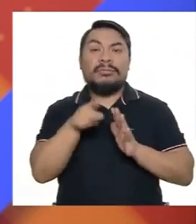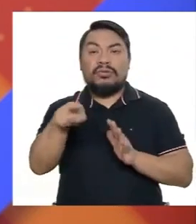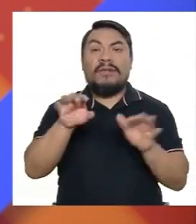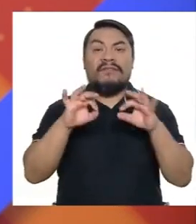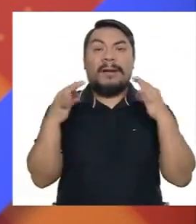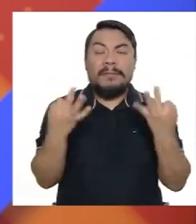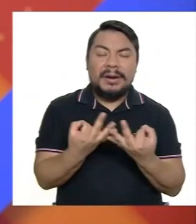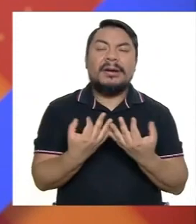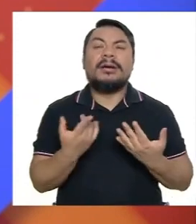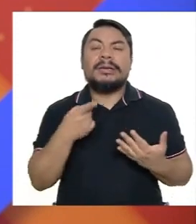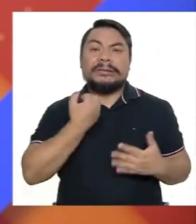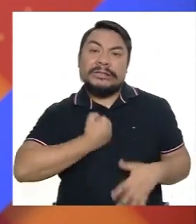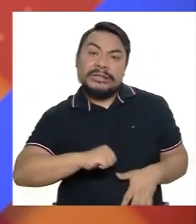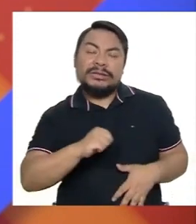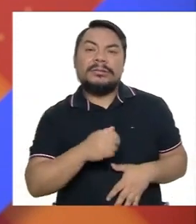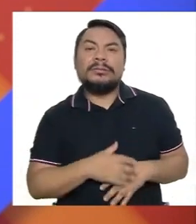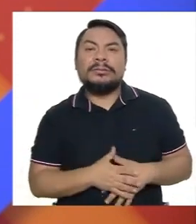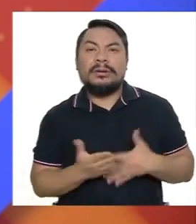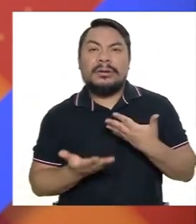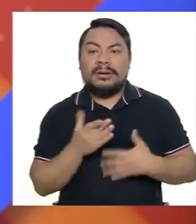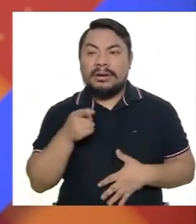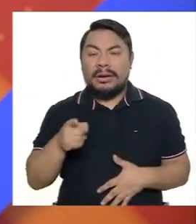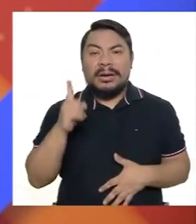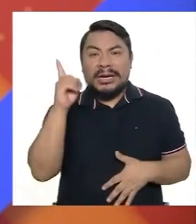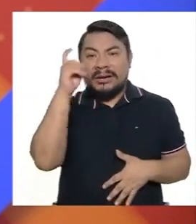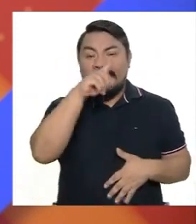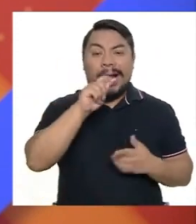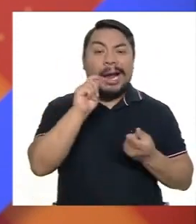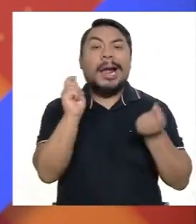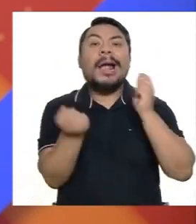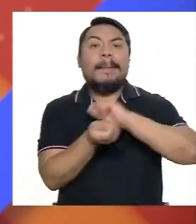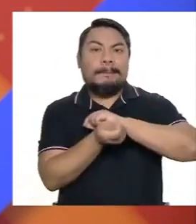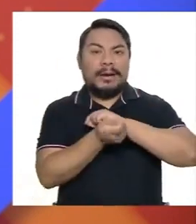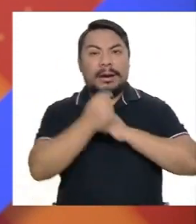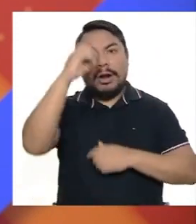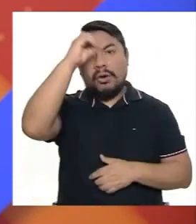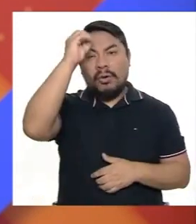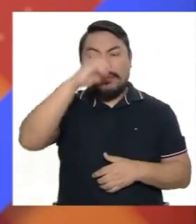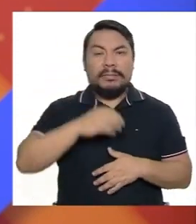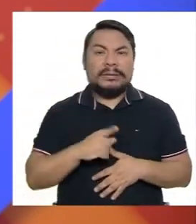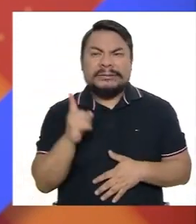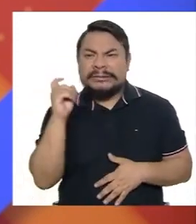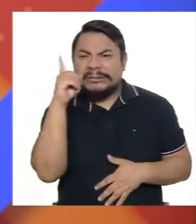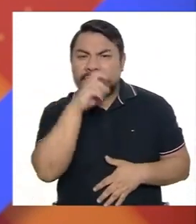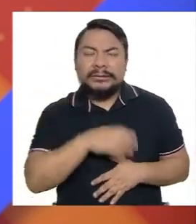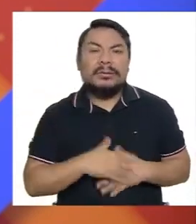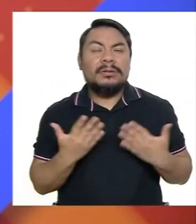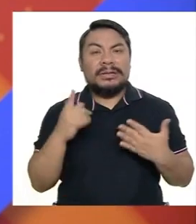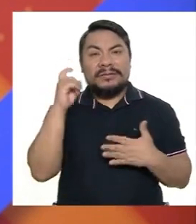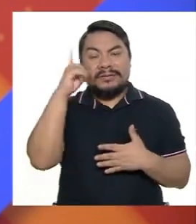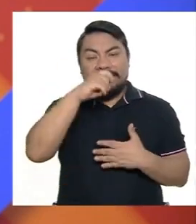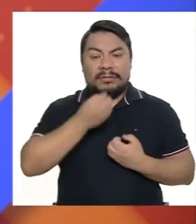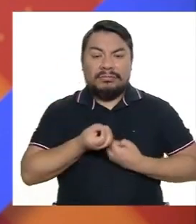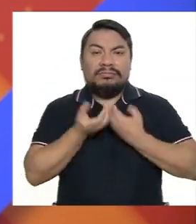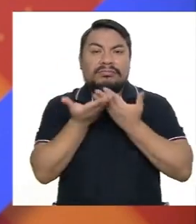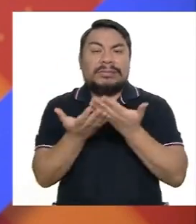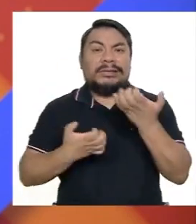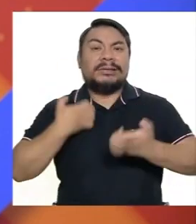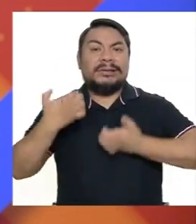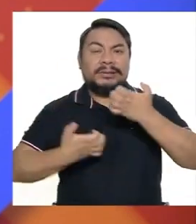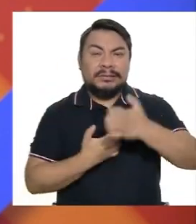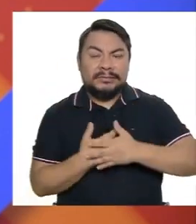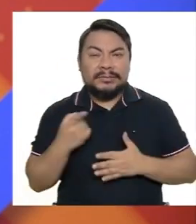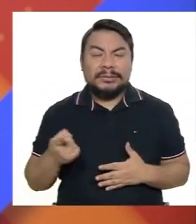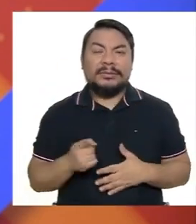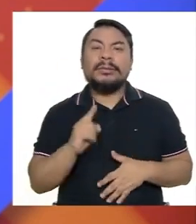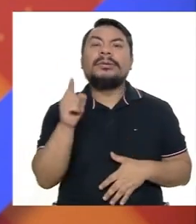alguno de nuestros familiares, a alguno de nuestros hijos, de pronto le cuesta cambiar de parecer o de pronto tiene una dificultad para manifestar sus